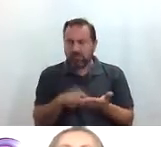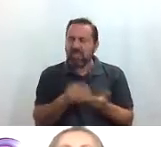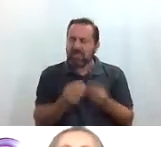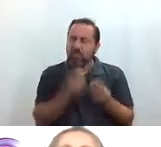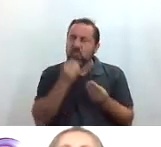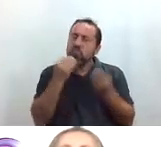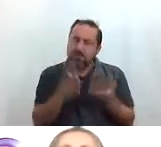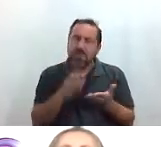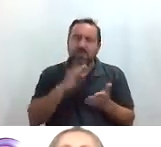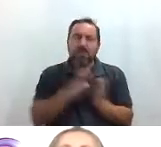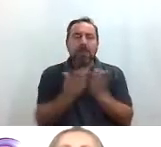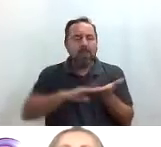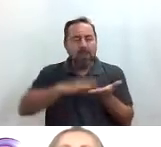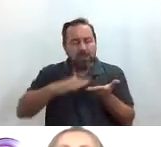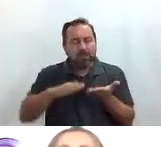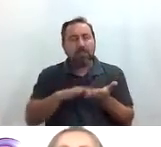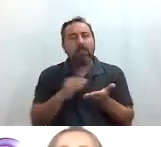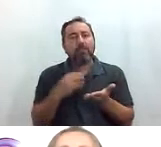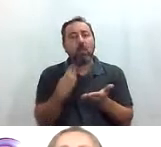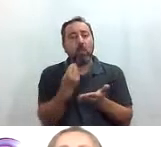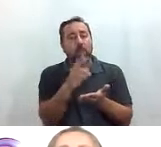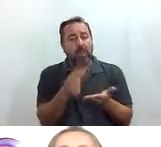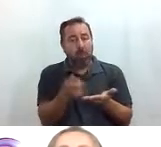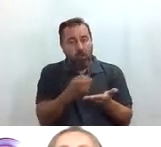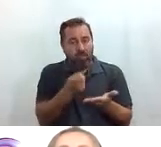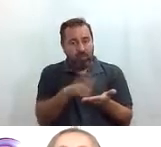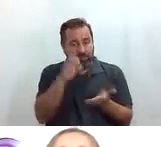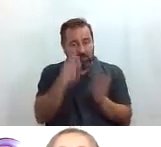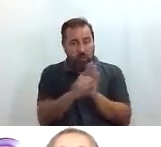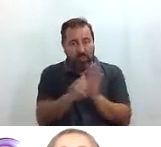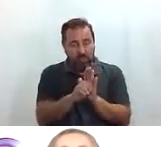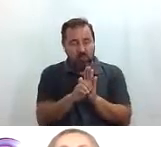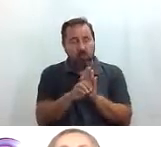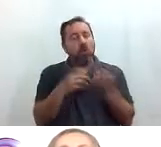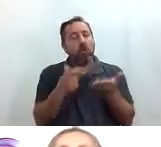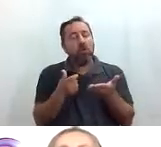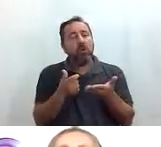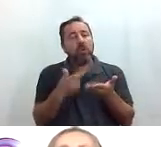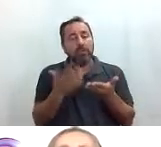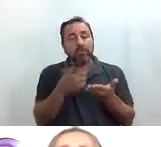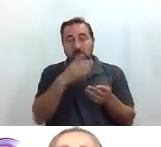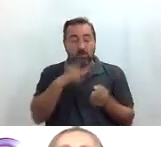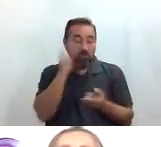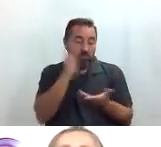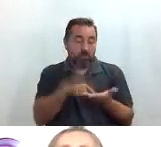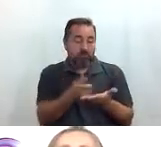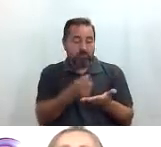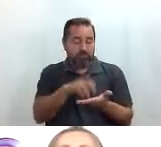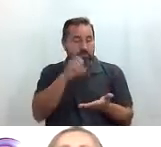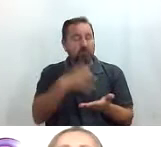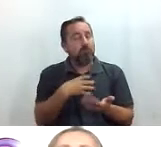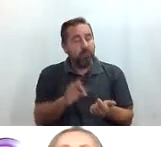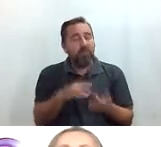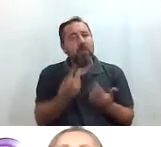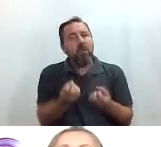hecho un mapa en relieve con su código QR donde podemos acceder también gracias a nuestro smartphone y tenemos la